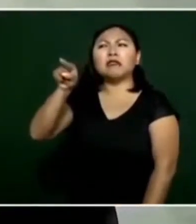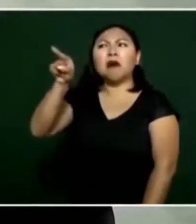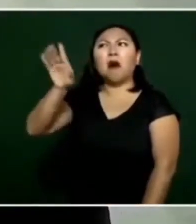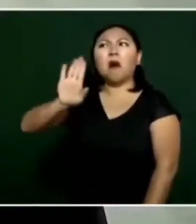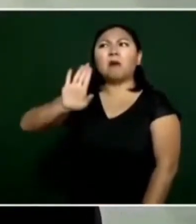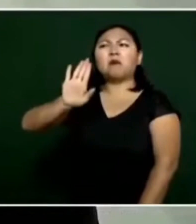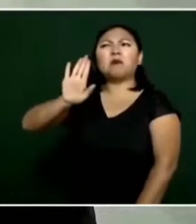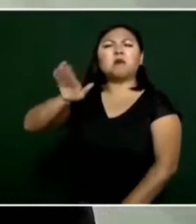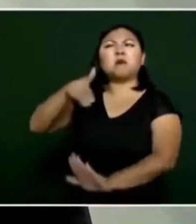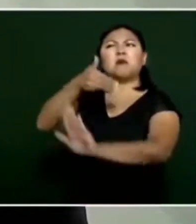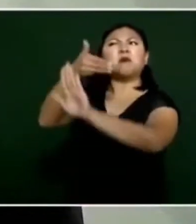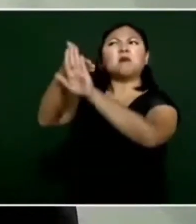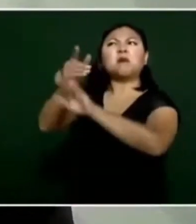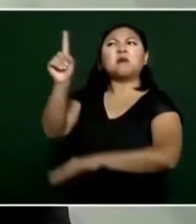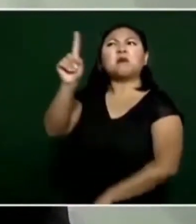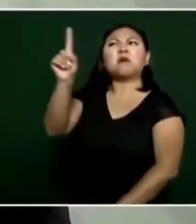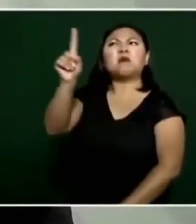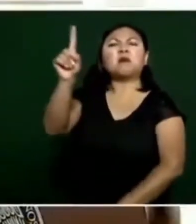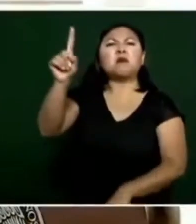el general Cárdenas,